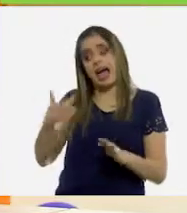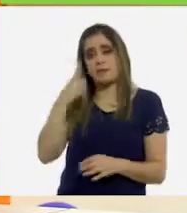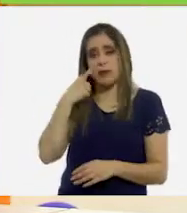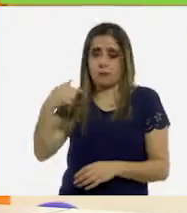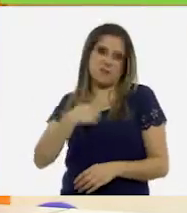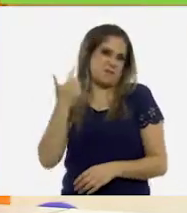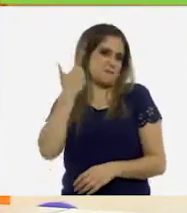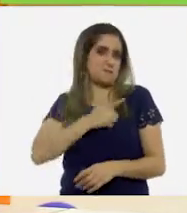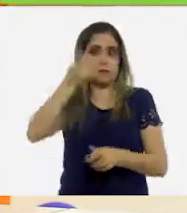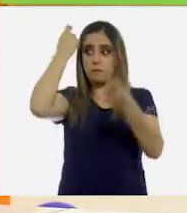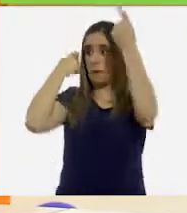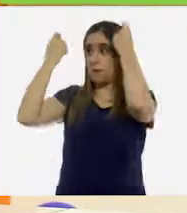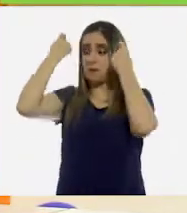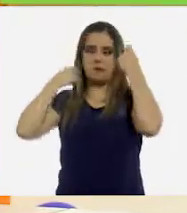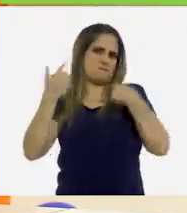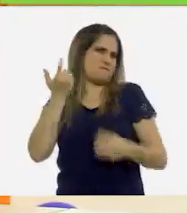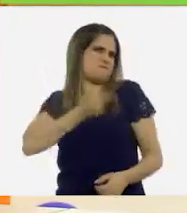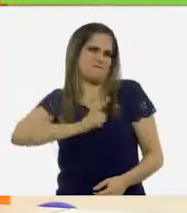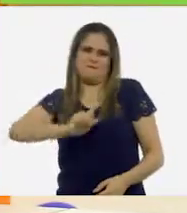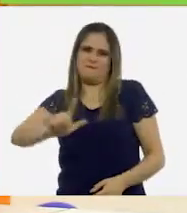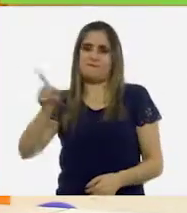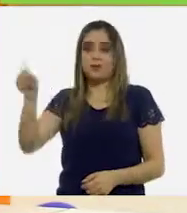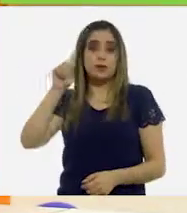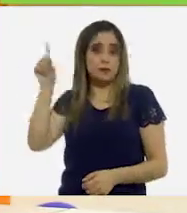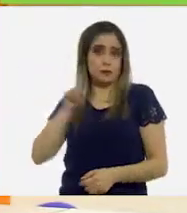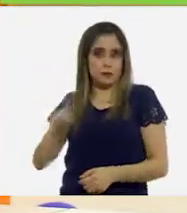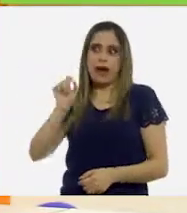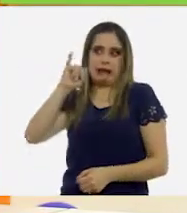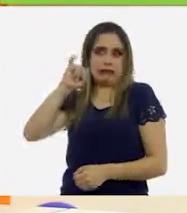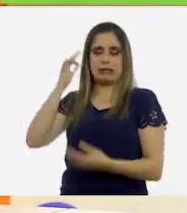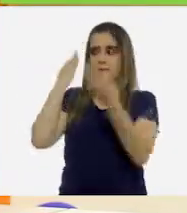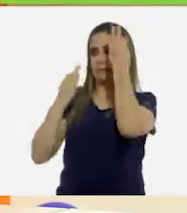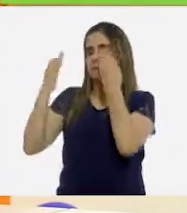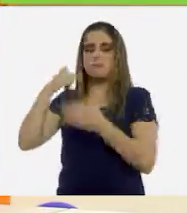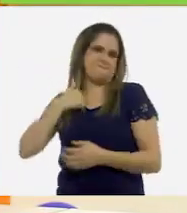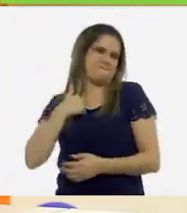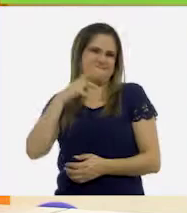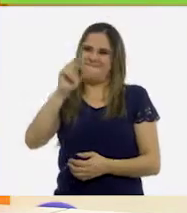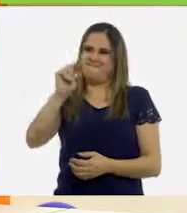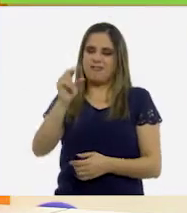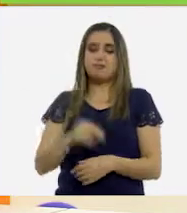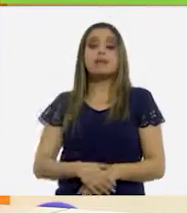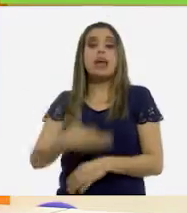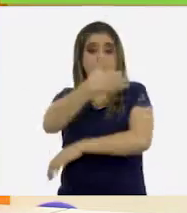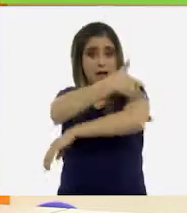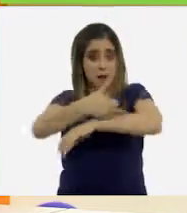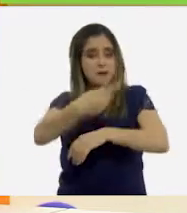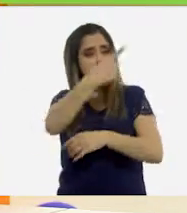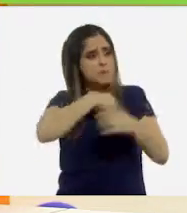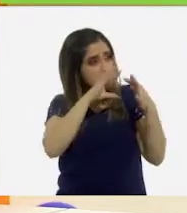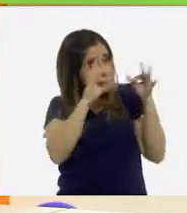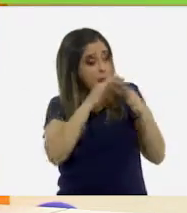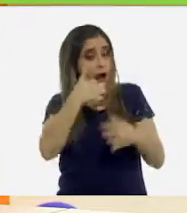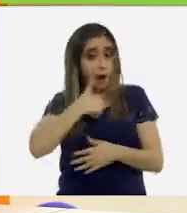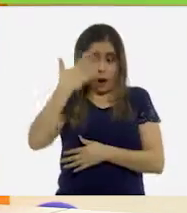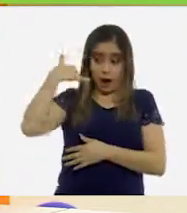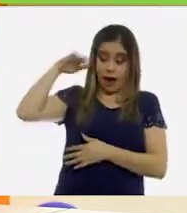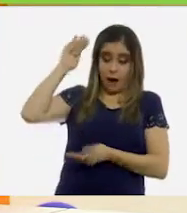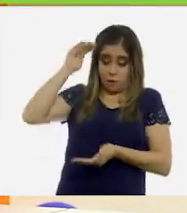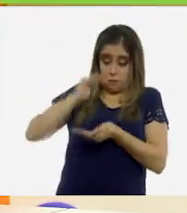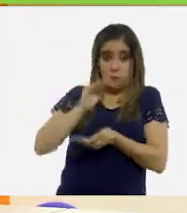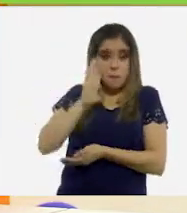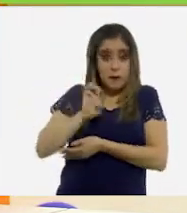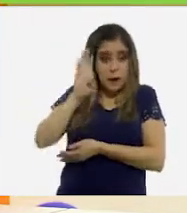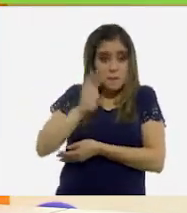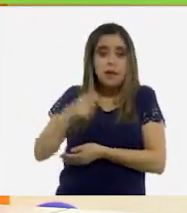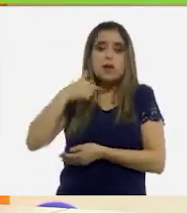gustaba andar peinada, a diferencia de Sohar. Pero también mi familia me ha contado que cuando era bebé, me dormía